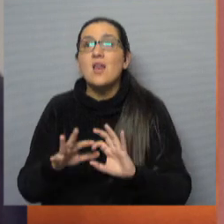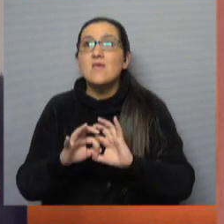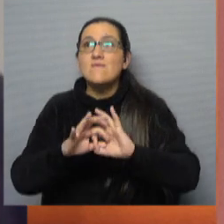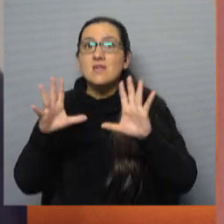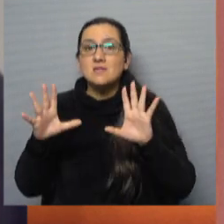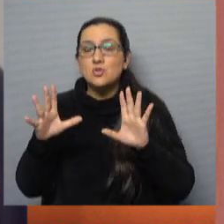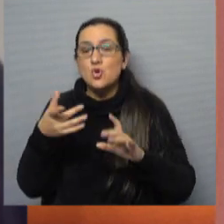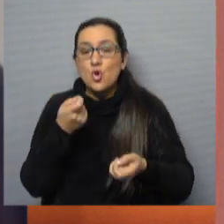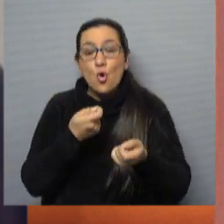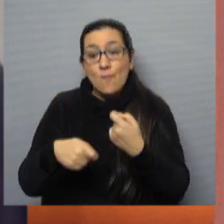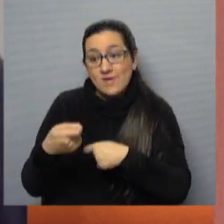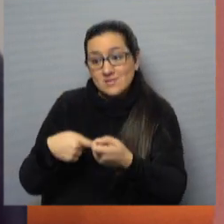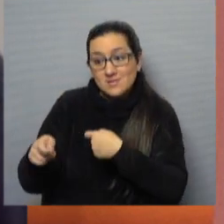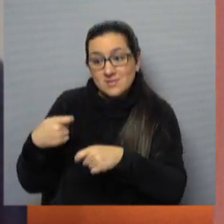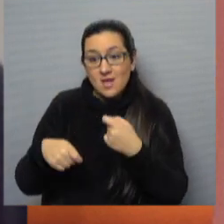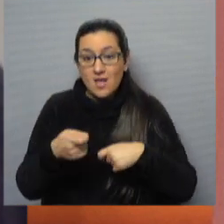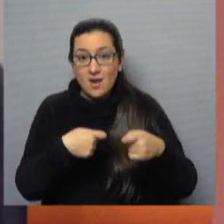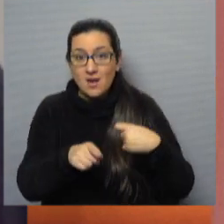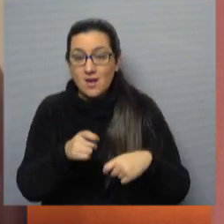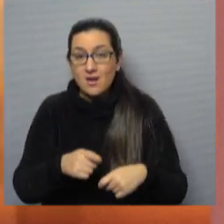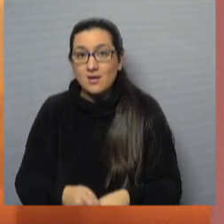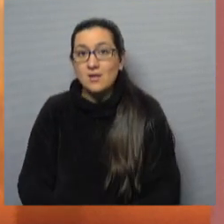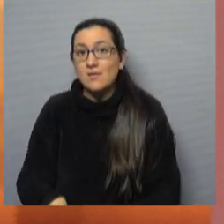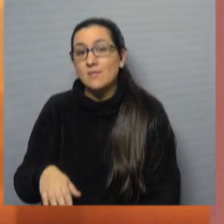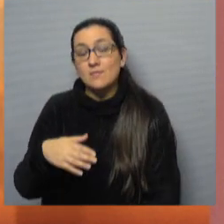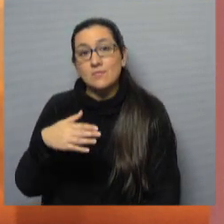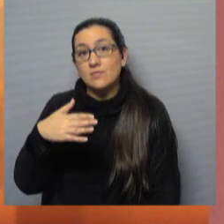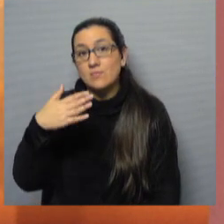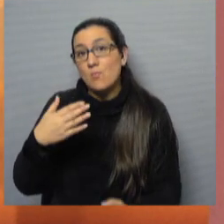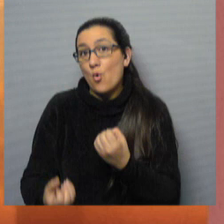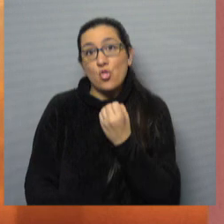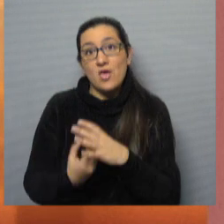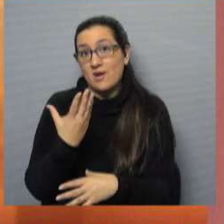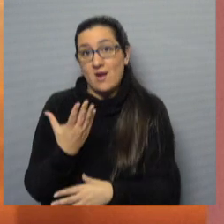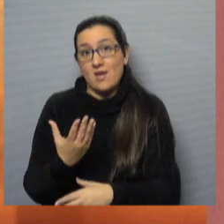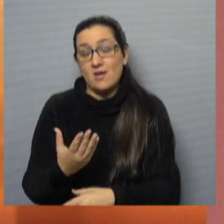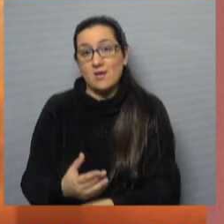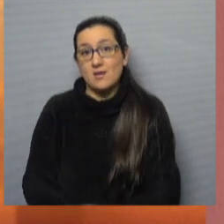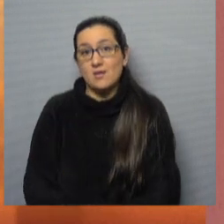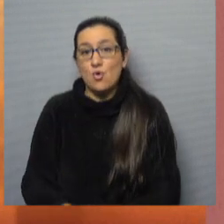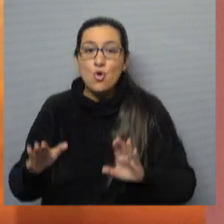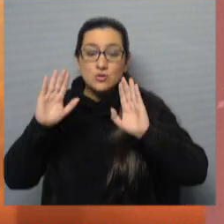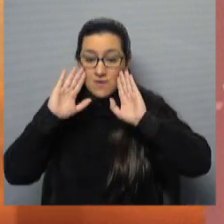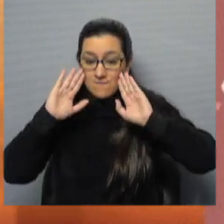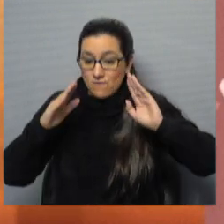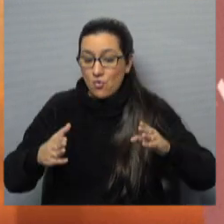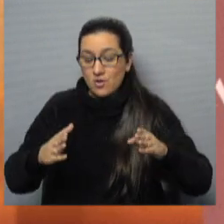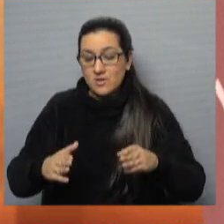comercial de última generación, o sea, con los enfoques